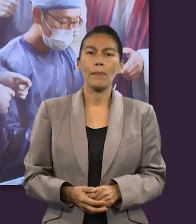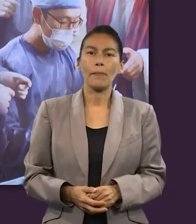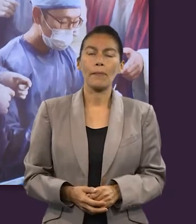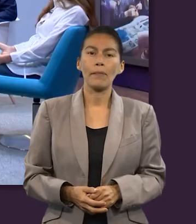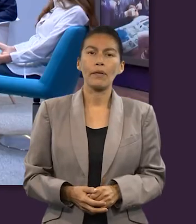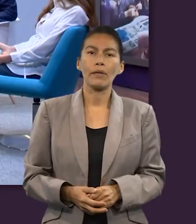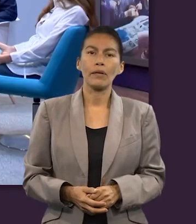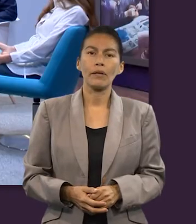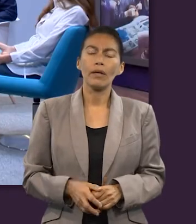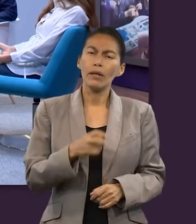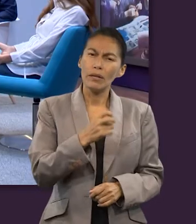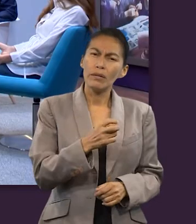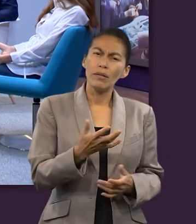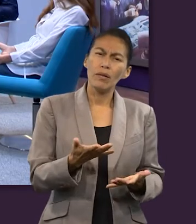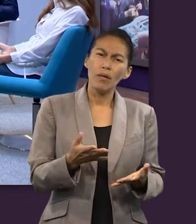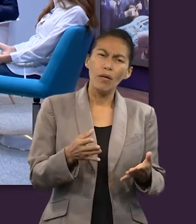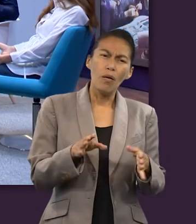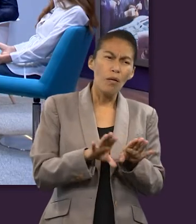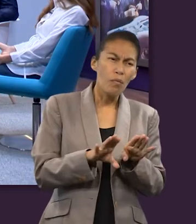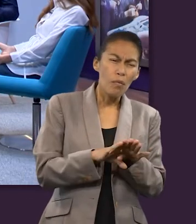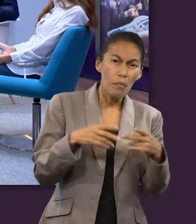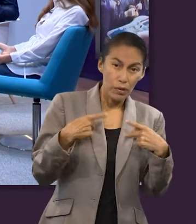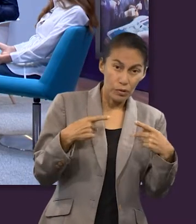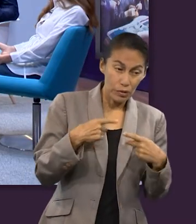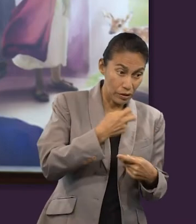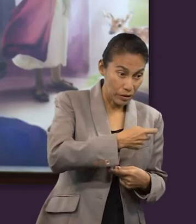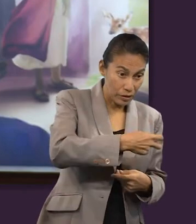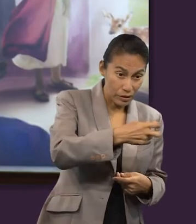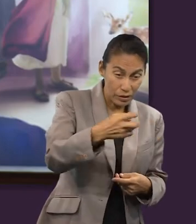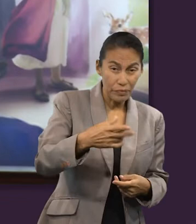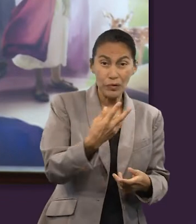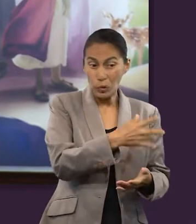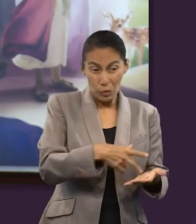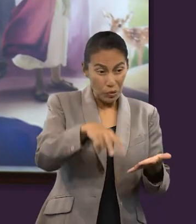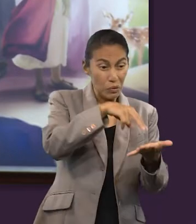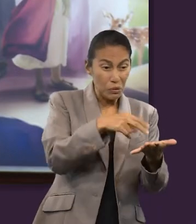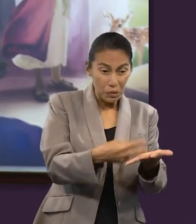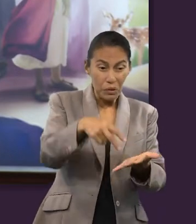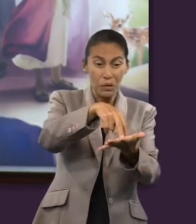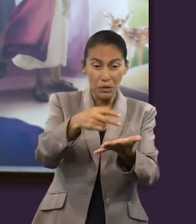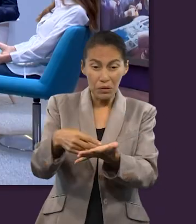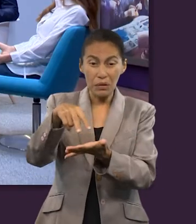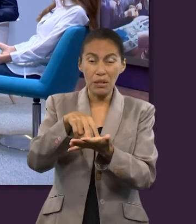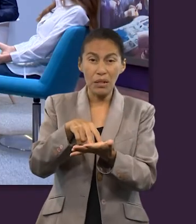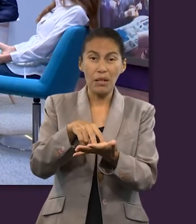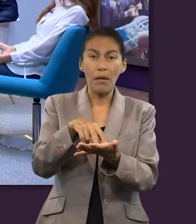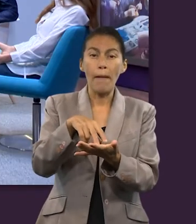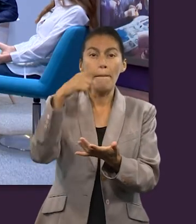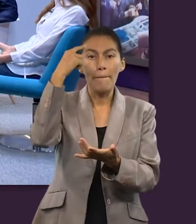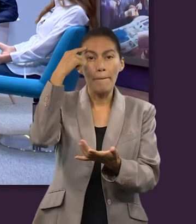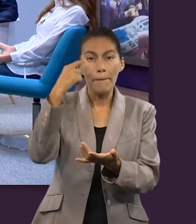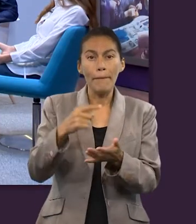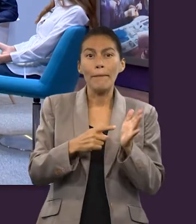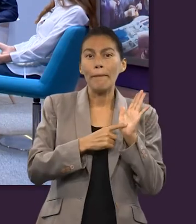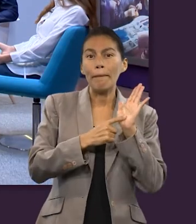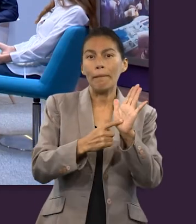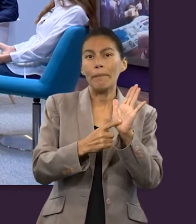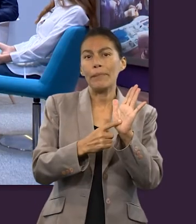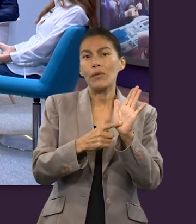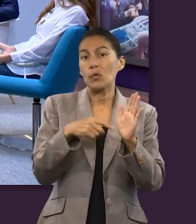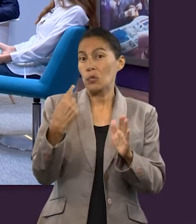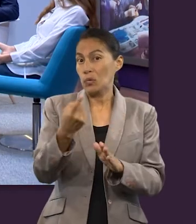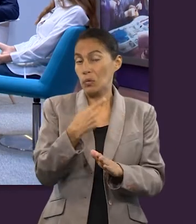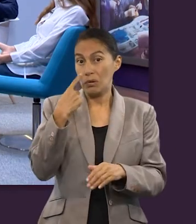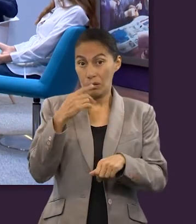Y parte de ello tiene que ver con que estas personas resucitaron para ser un símbolo de